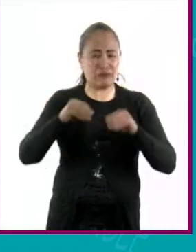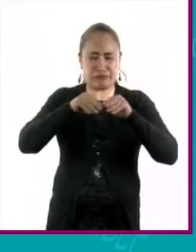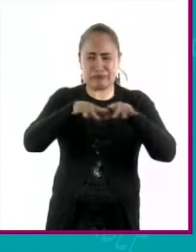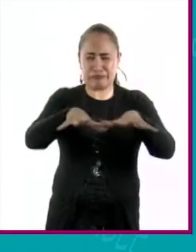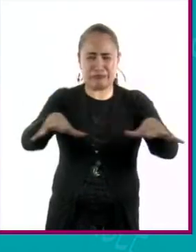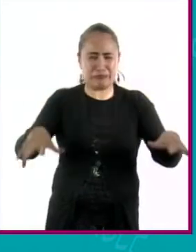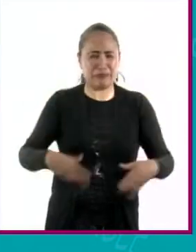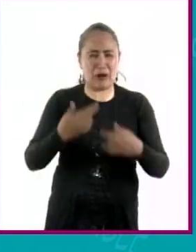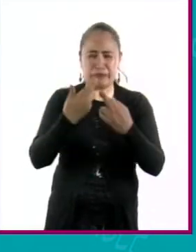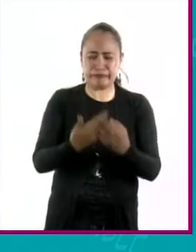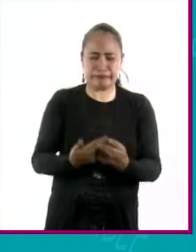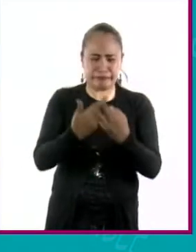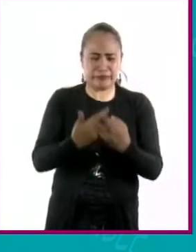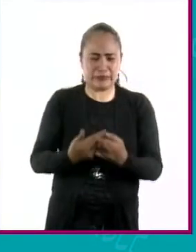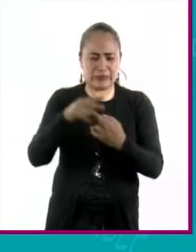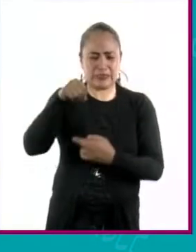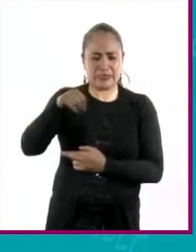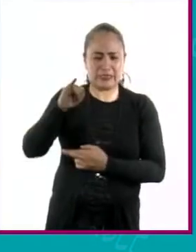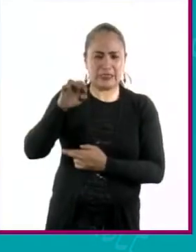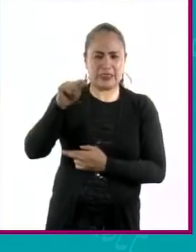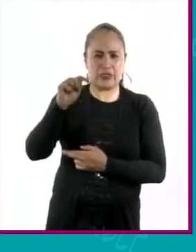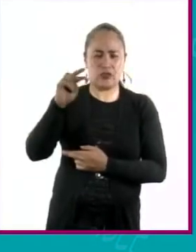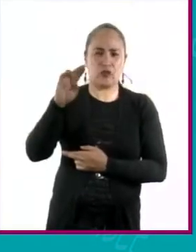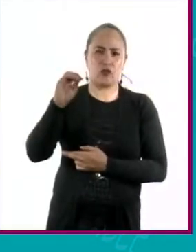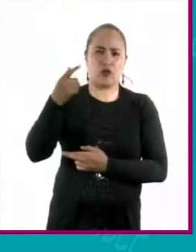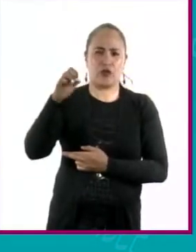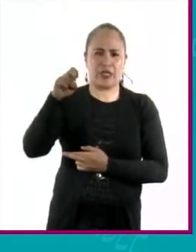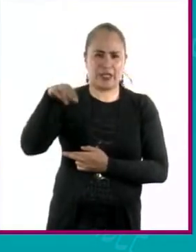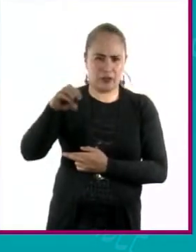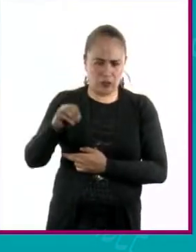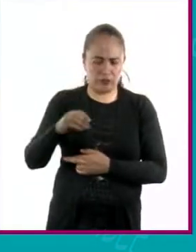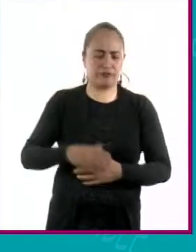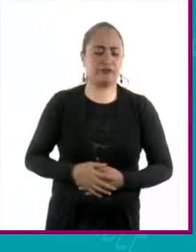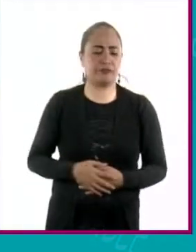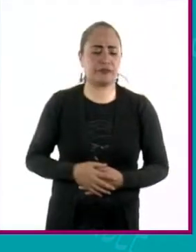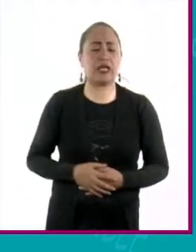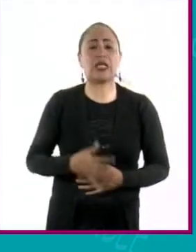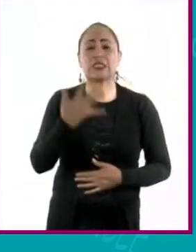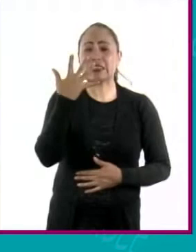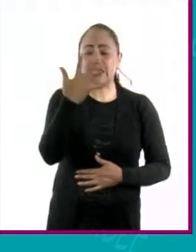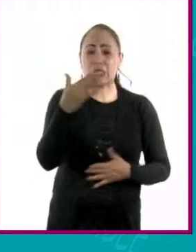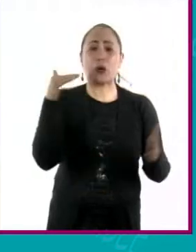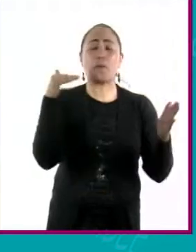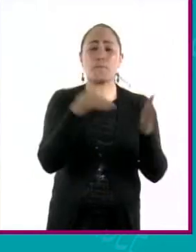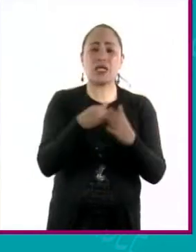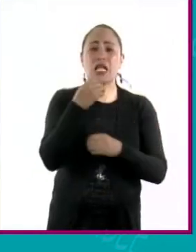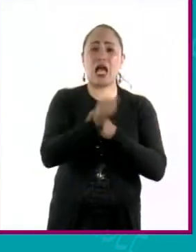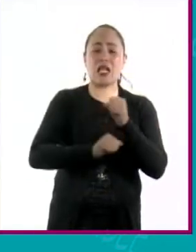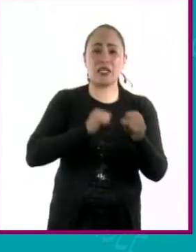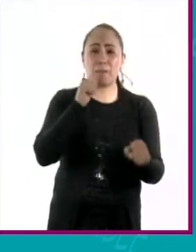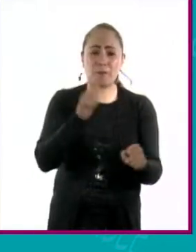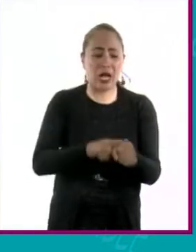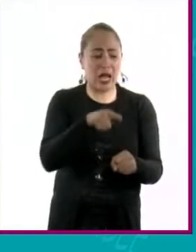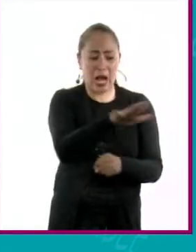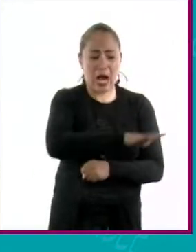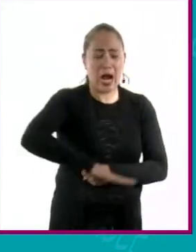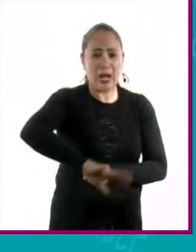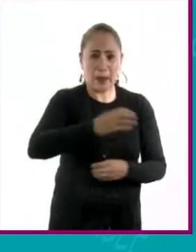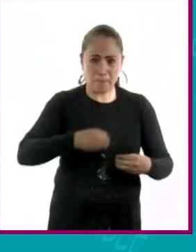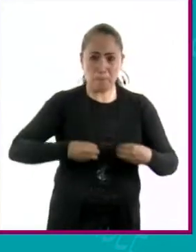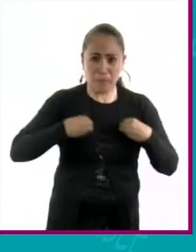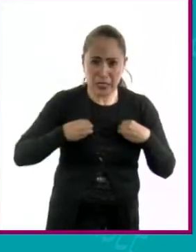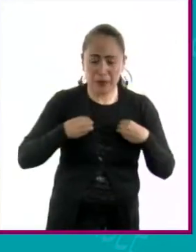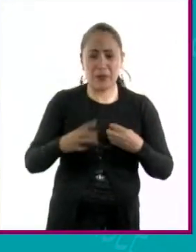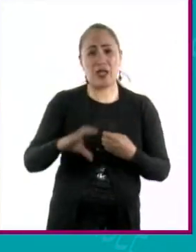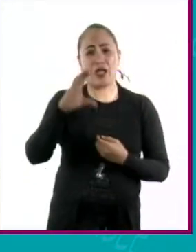plataforma de observación Copérnico. Han causado daño crónico a más de 5.000 especies que habitan en el Golfo, a los corales